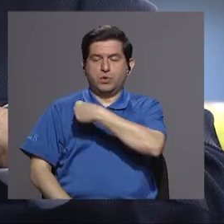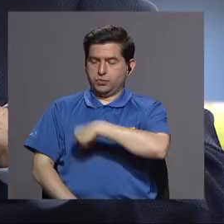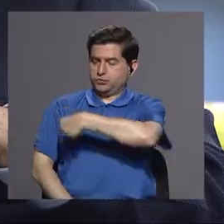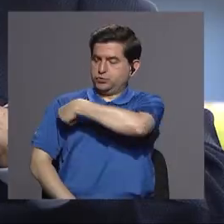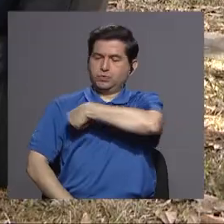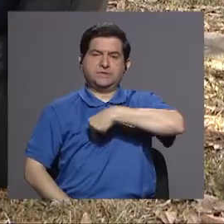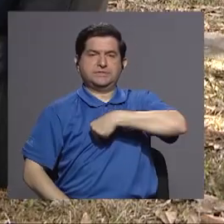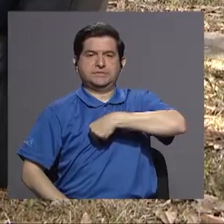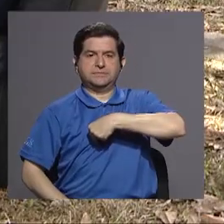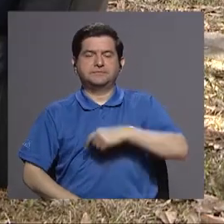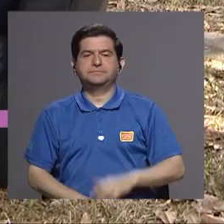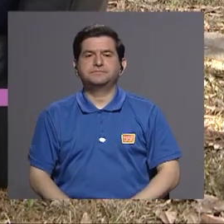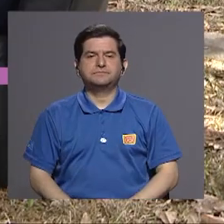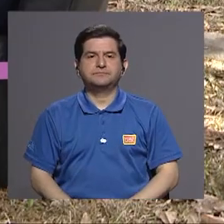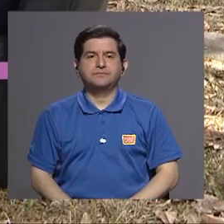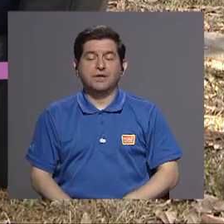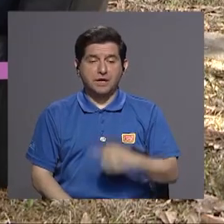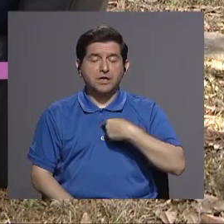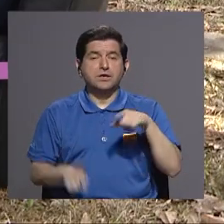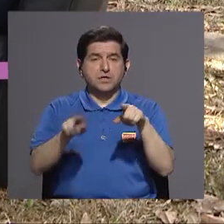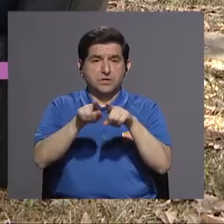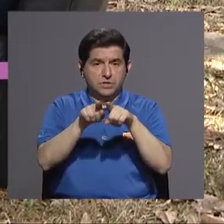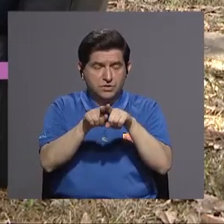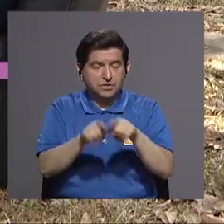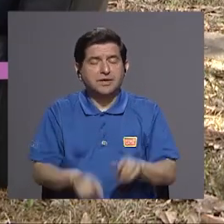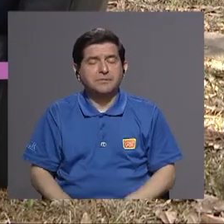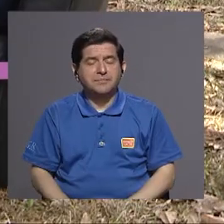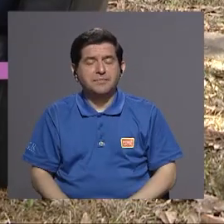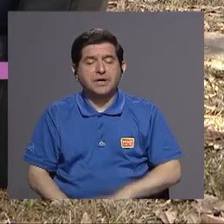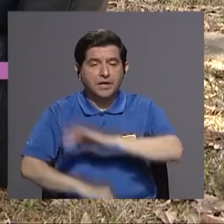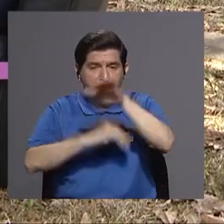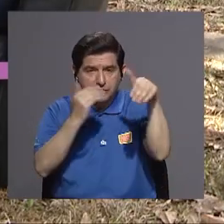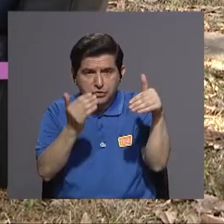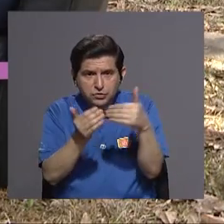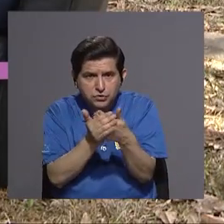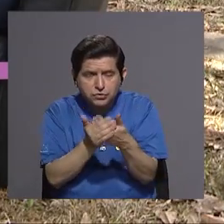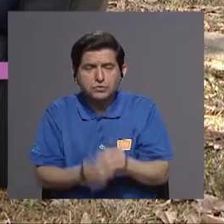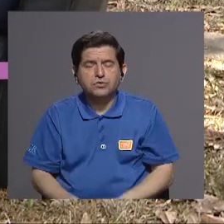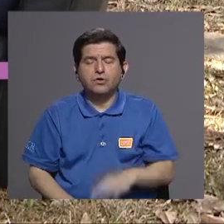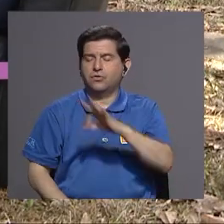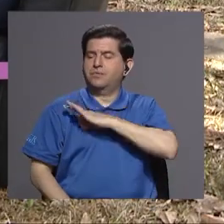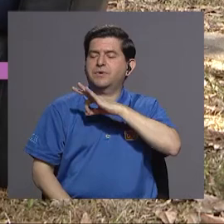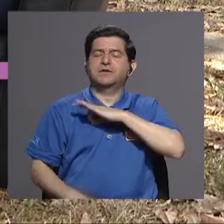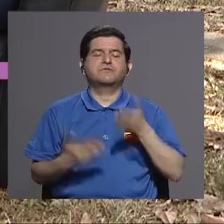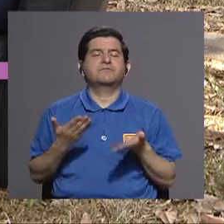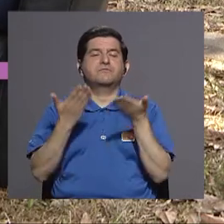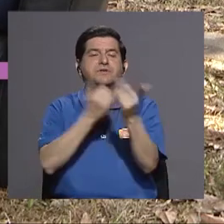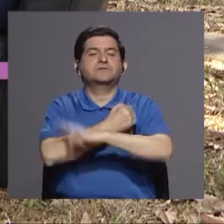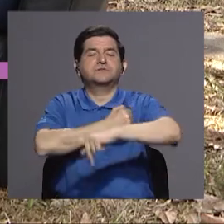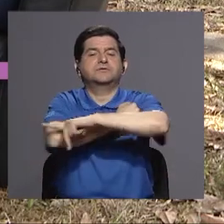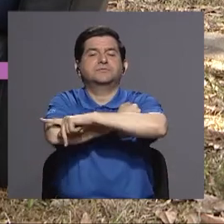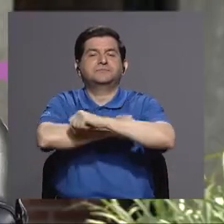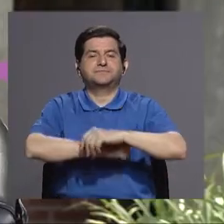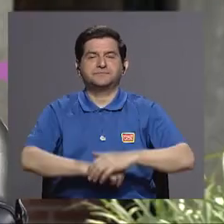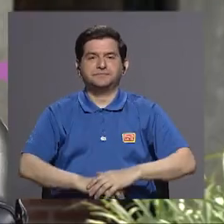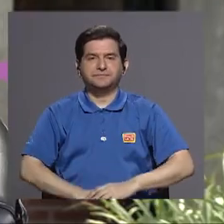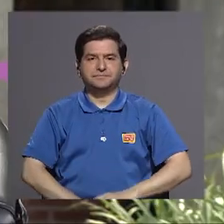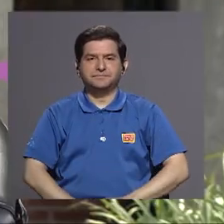suiza y luego todos lo pusimos en beneficio del país